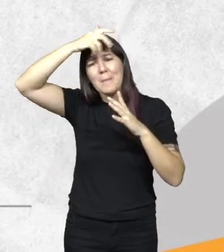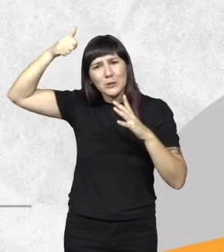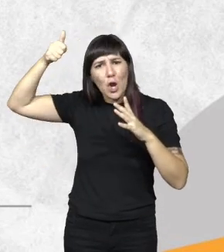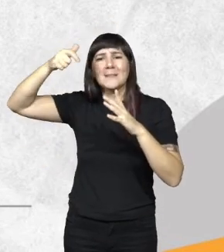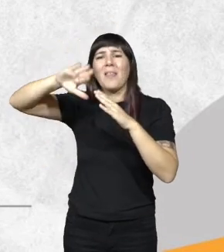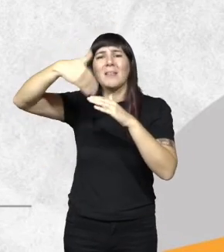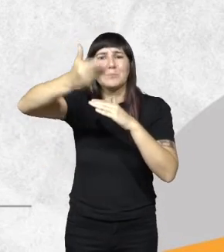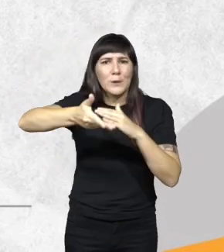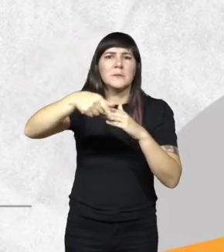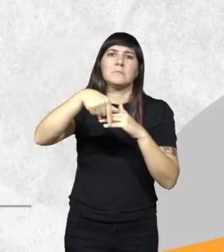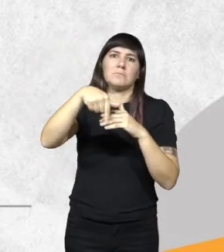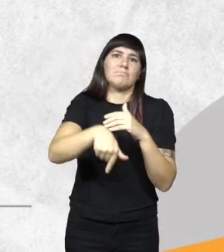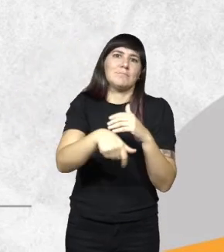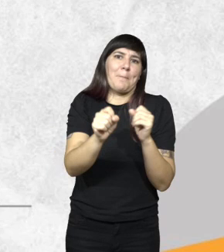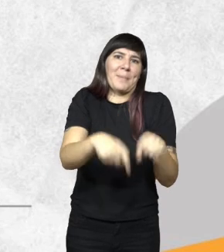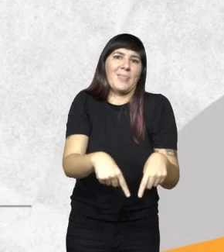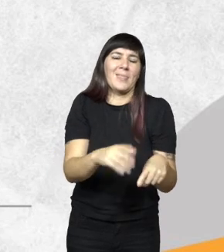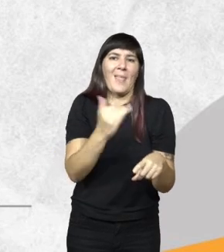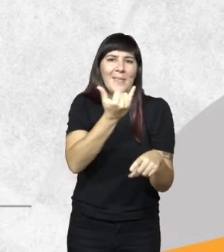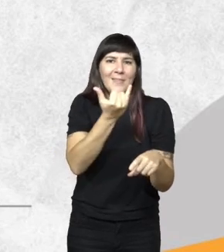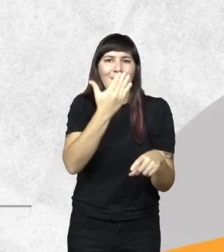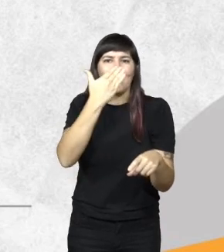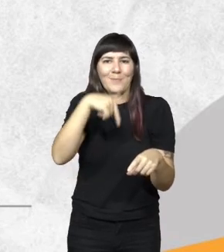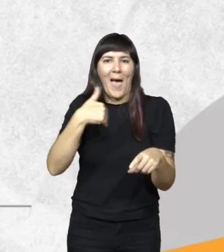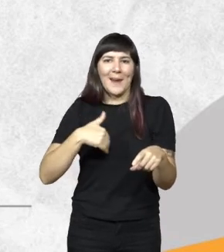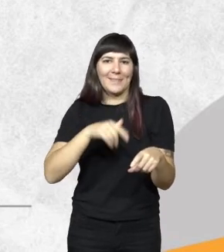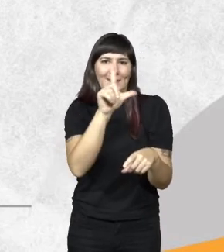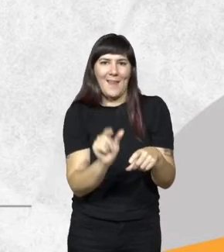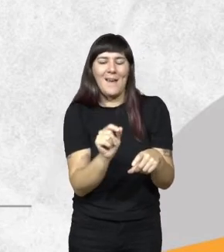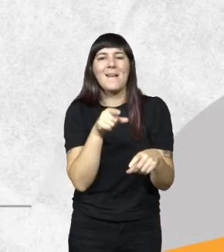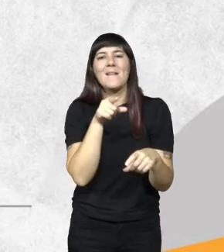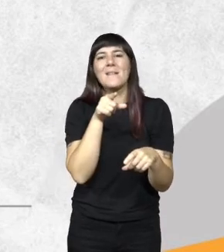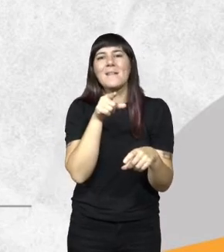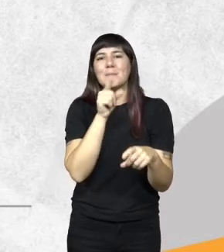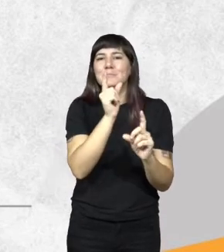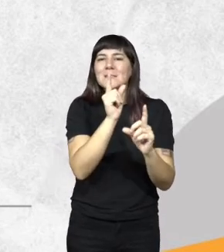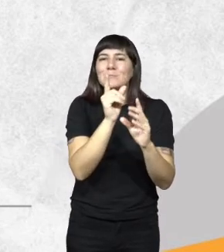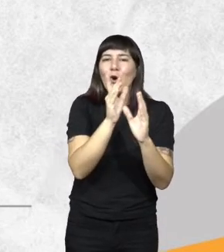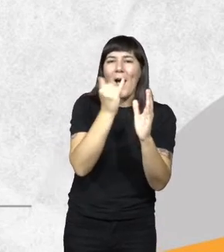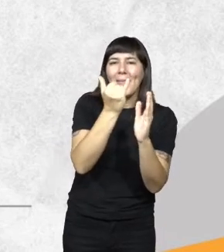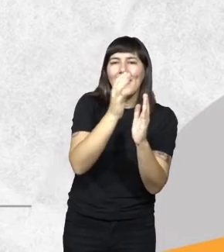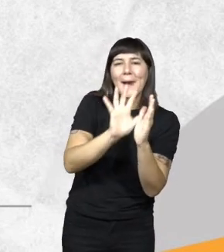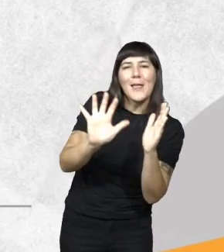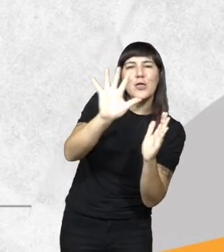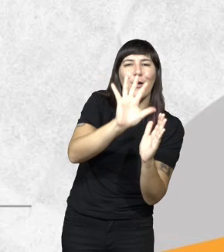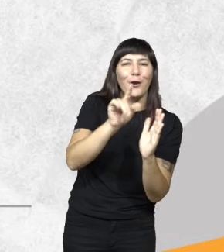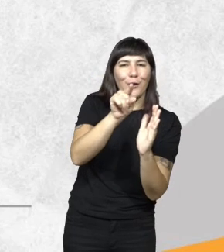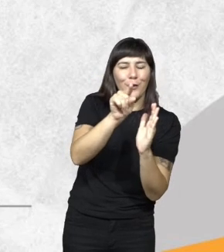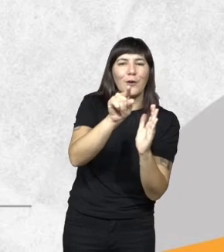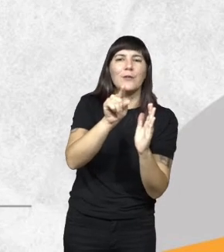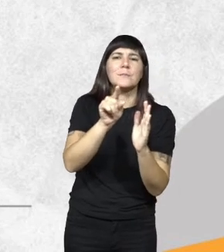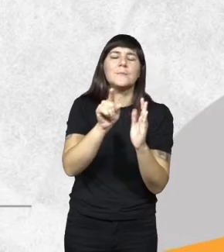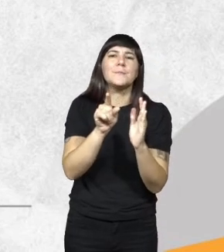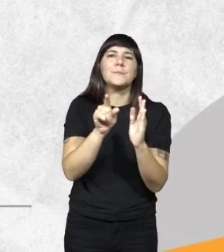Misiones se encuentra enclavado en esa ecoregión con tan